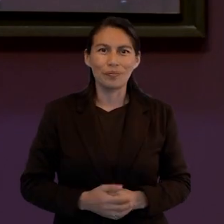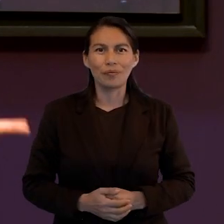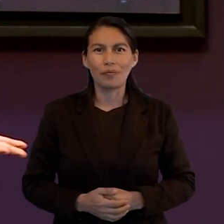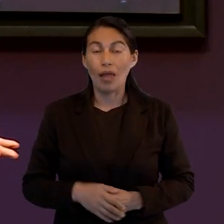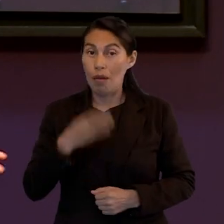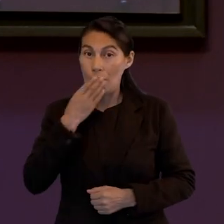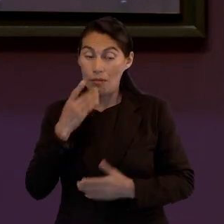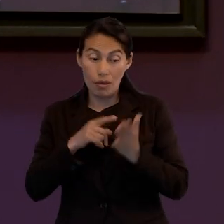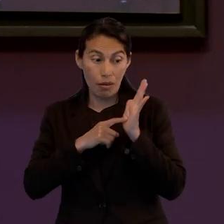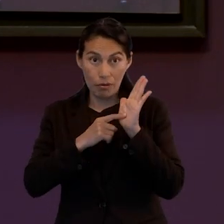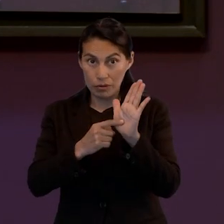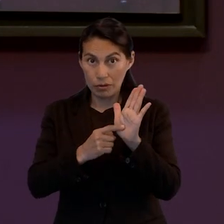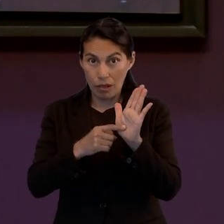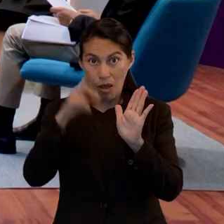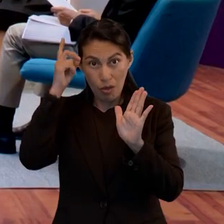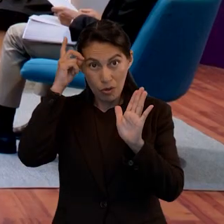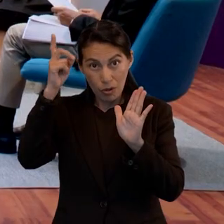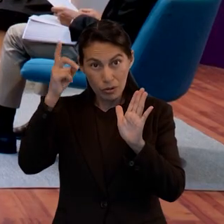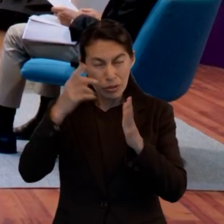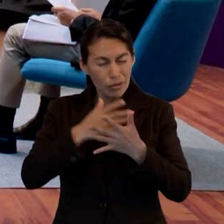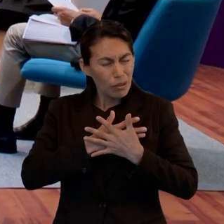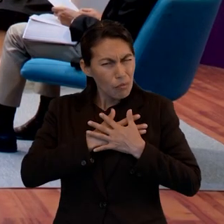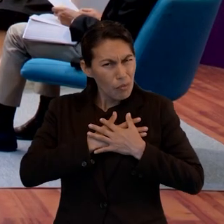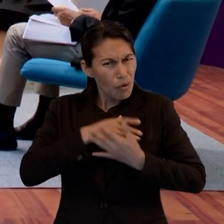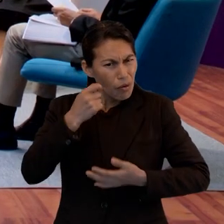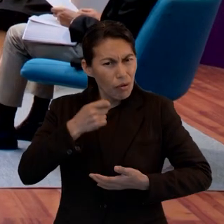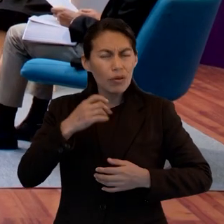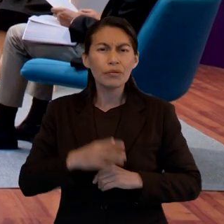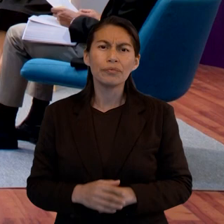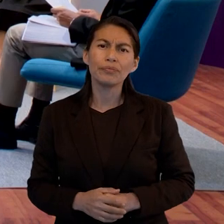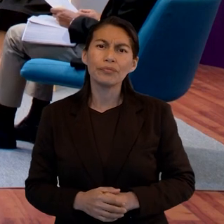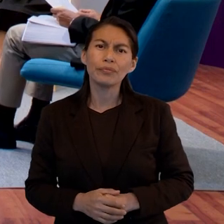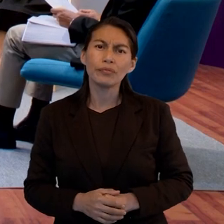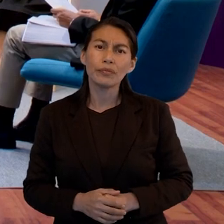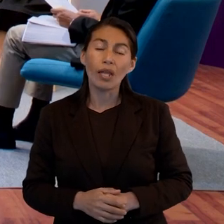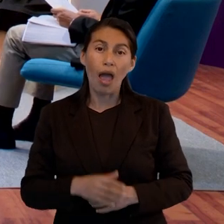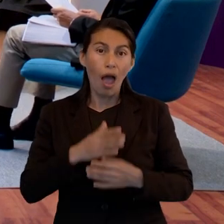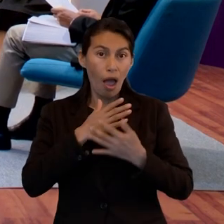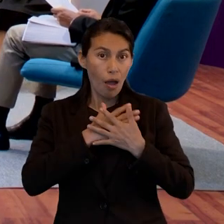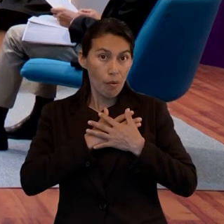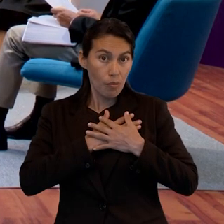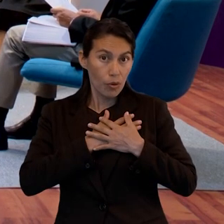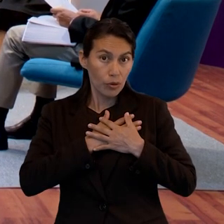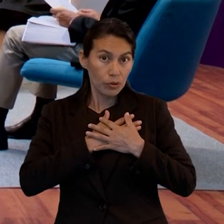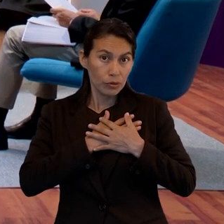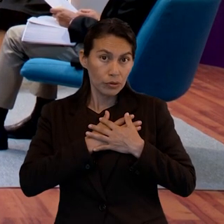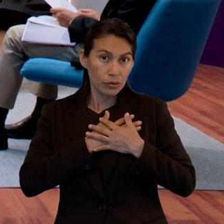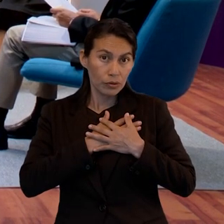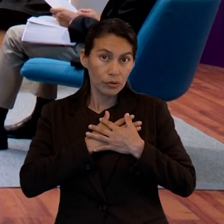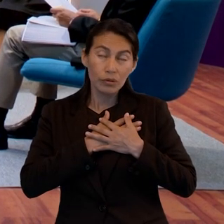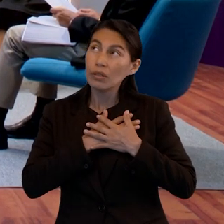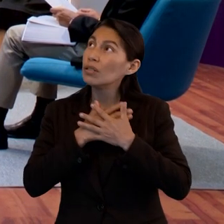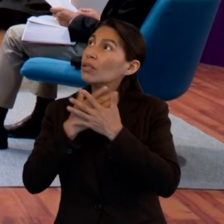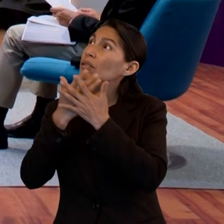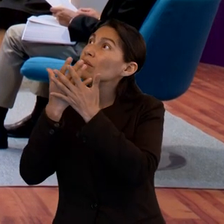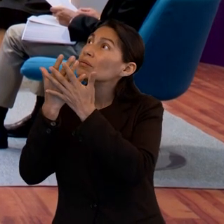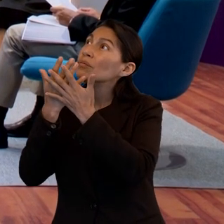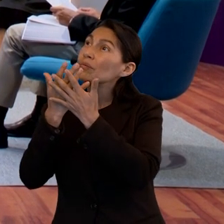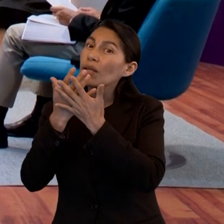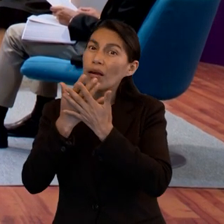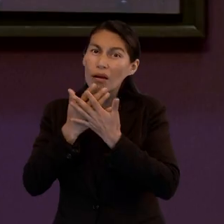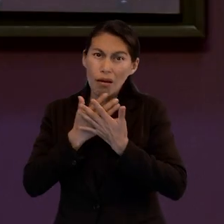dice, ¿no? Dios es amor. Y mostrar ese amor no solamente con